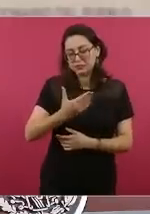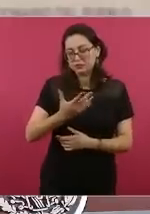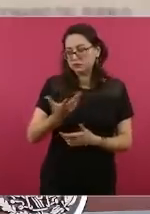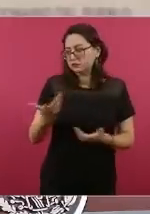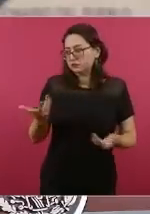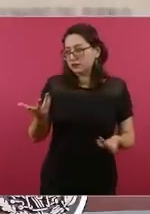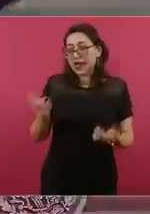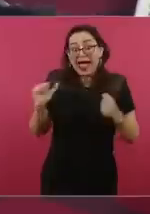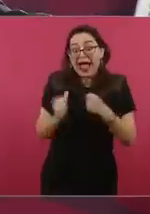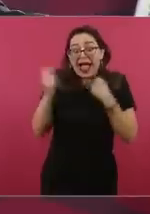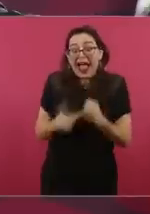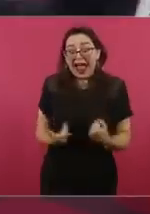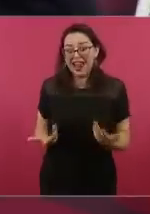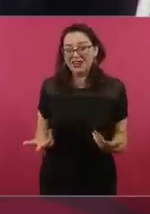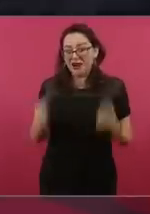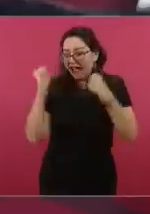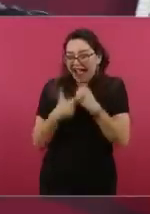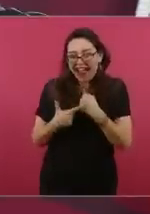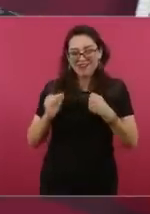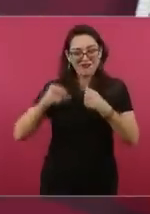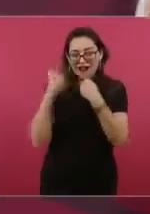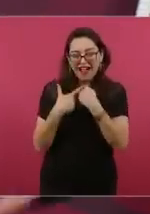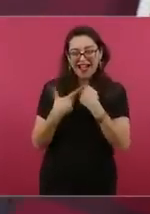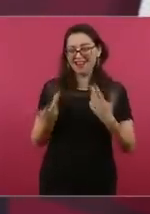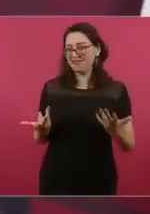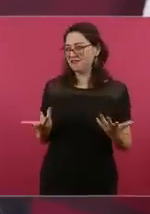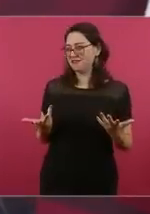Que diga algo, algo, algo.